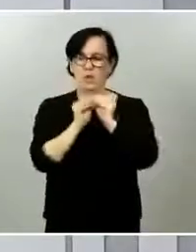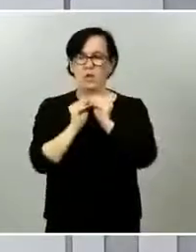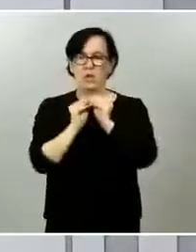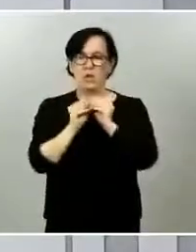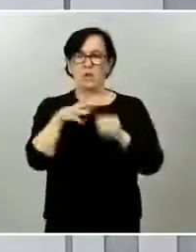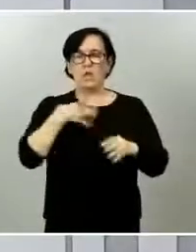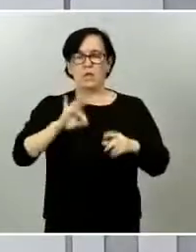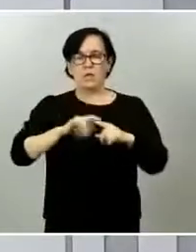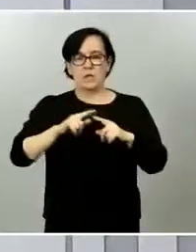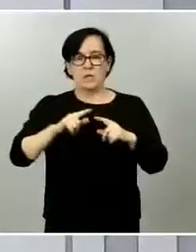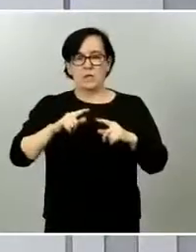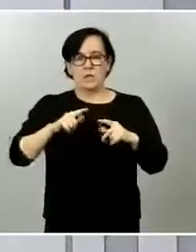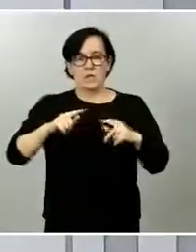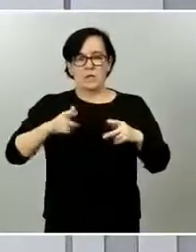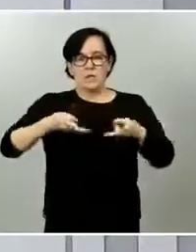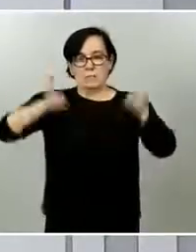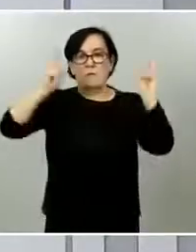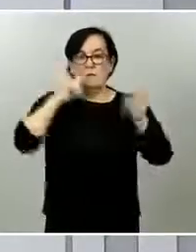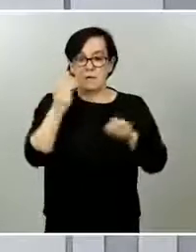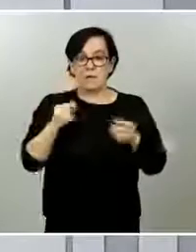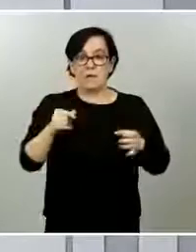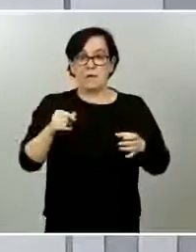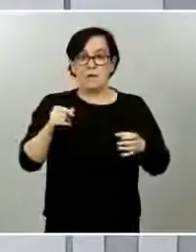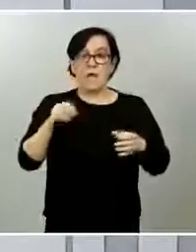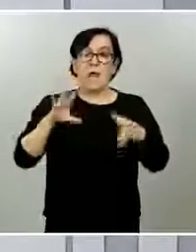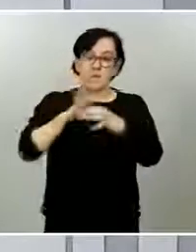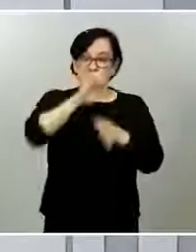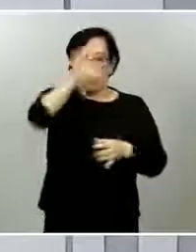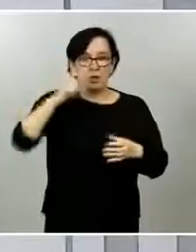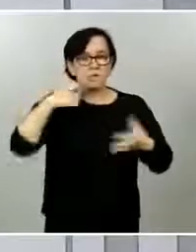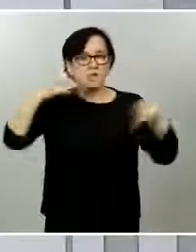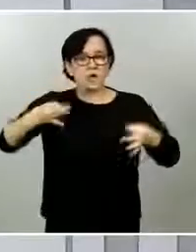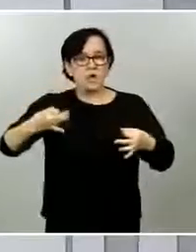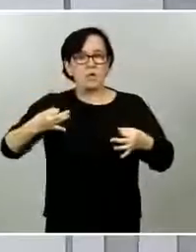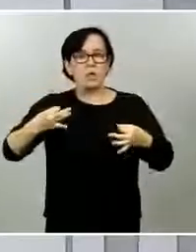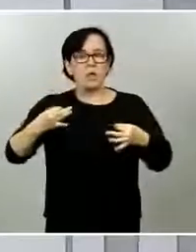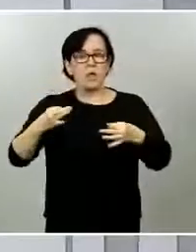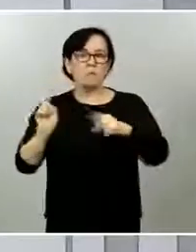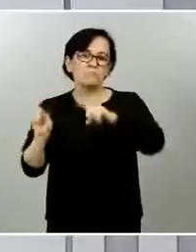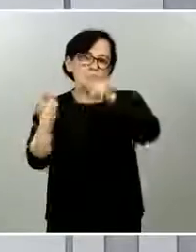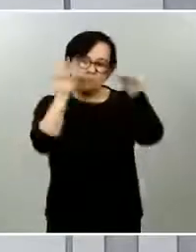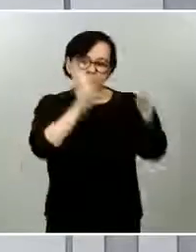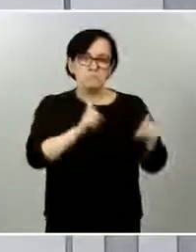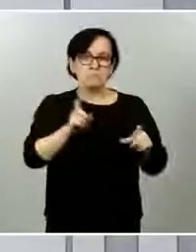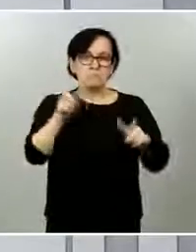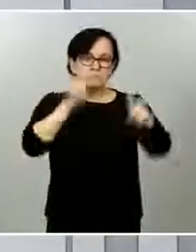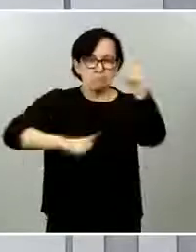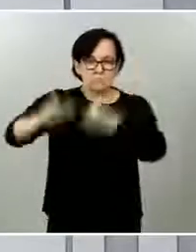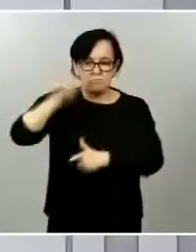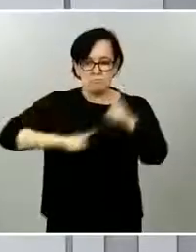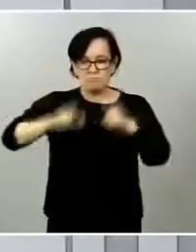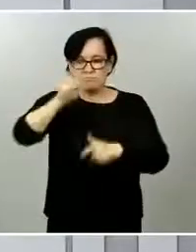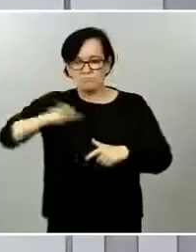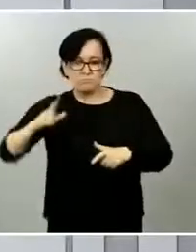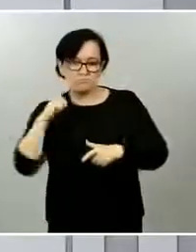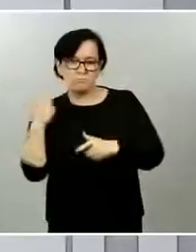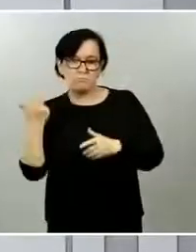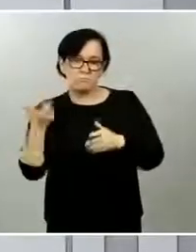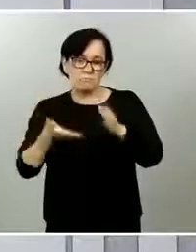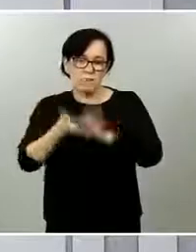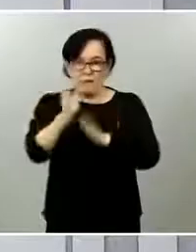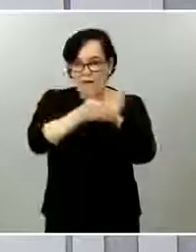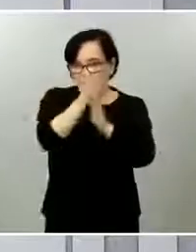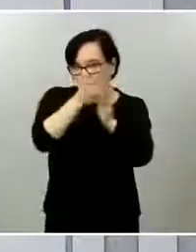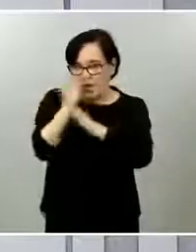Europea para buscar lo óptimo que es el establecimiento de unos protocolos homogéneos de unos protocolos comunes que permitan